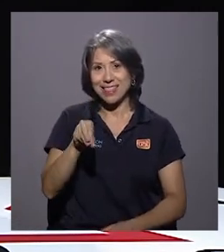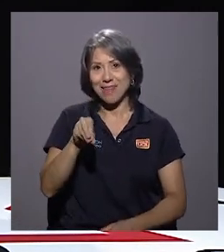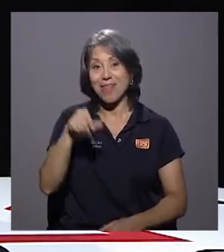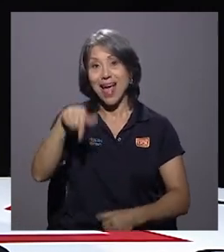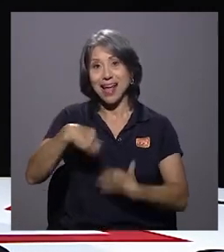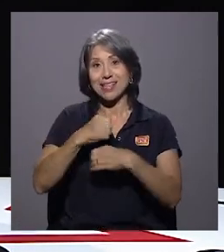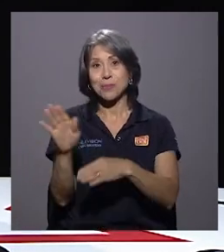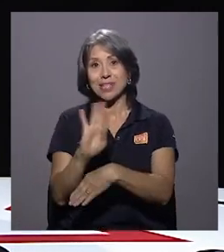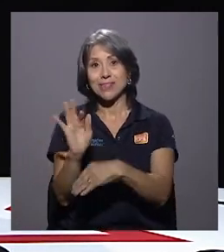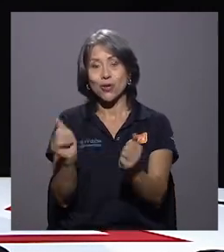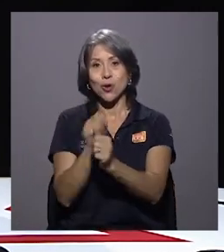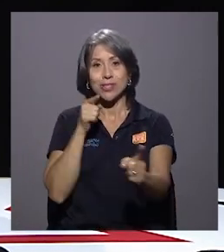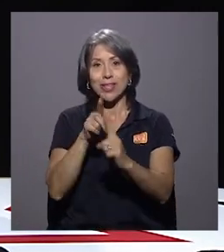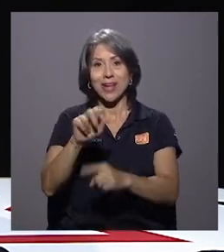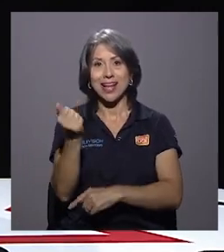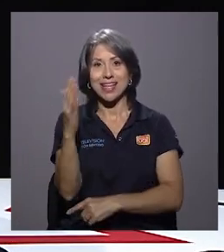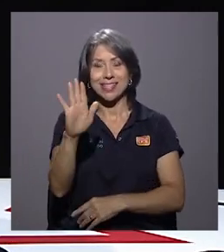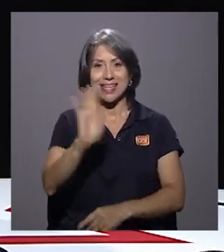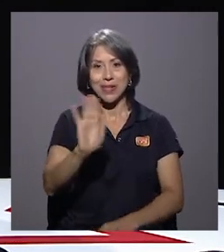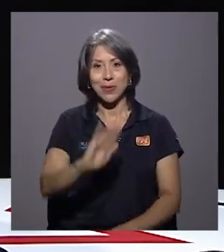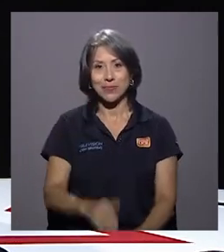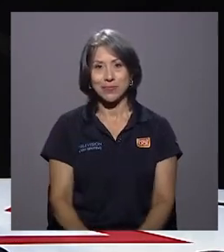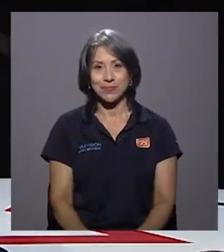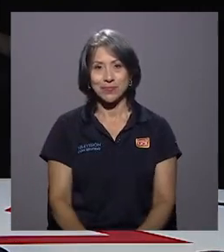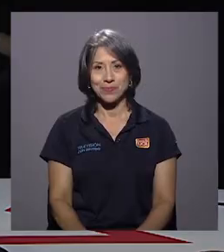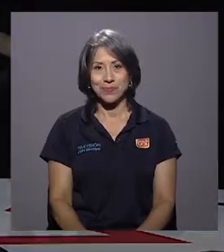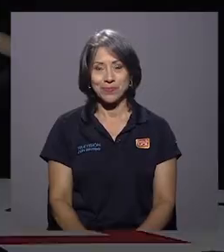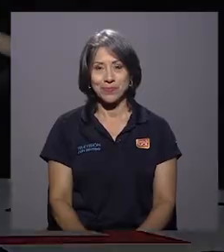Acá seamos Televisión Consentido en el Canal 15. Hasta luego.